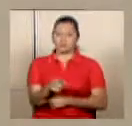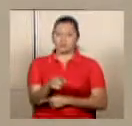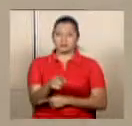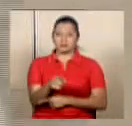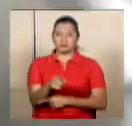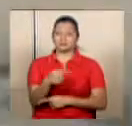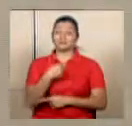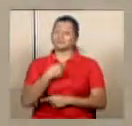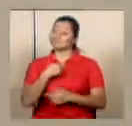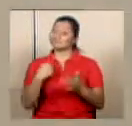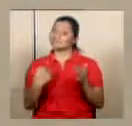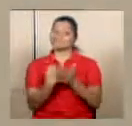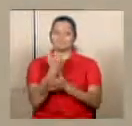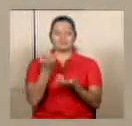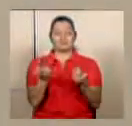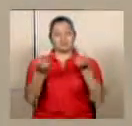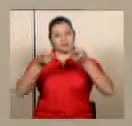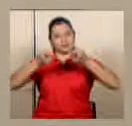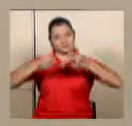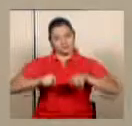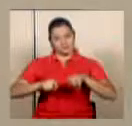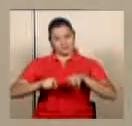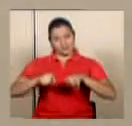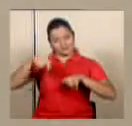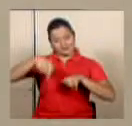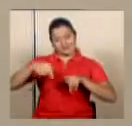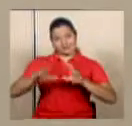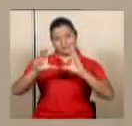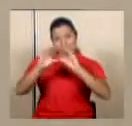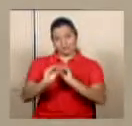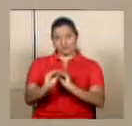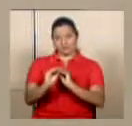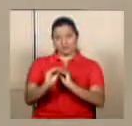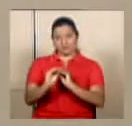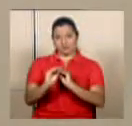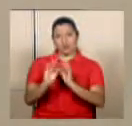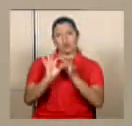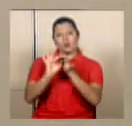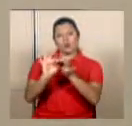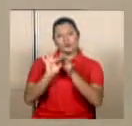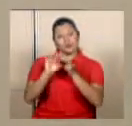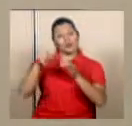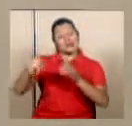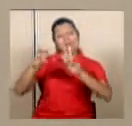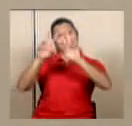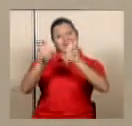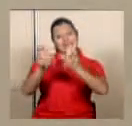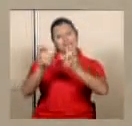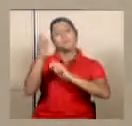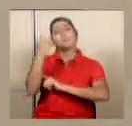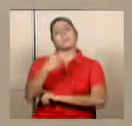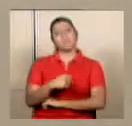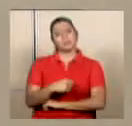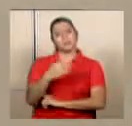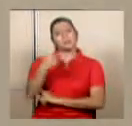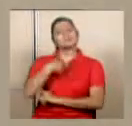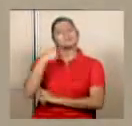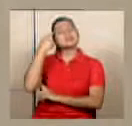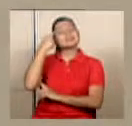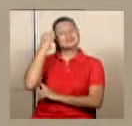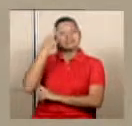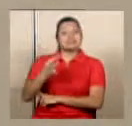Realmente lamento lo que ha acontecido esta noche con respecto a este tema en particular, porque me parece que